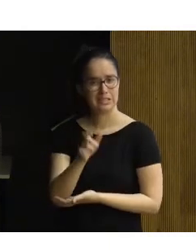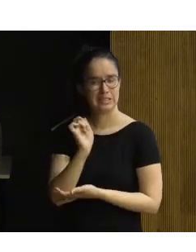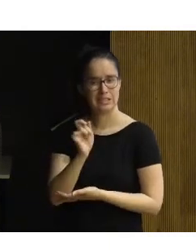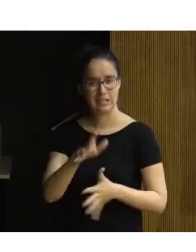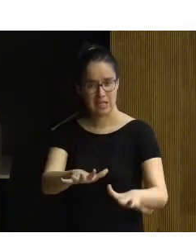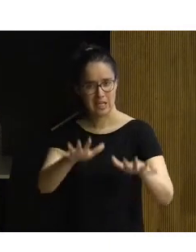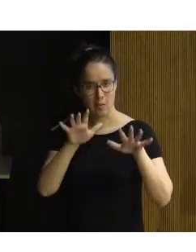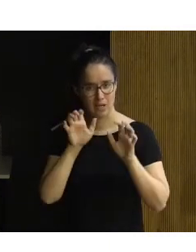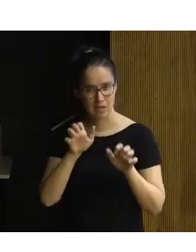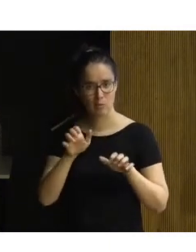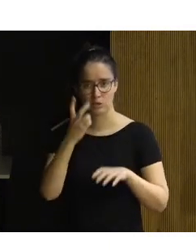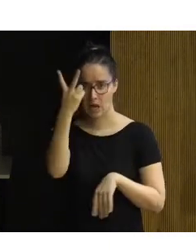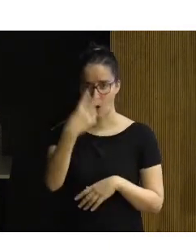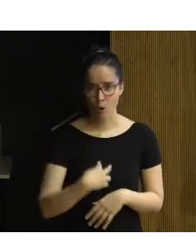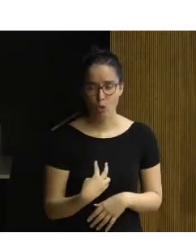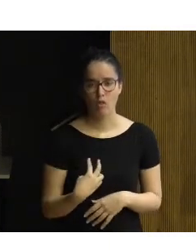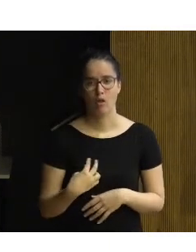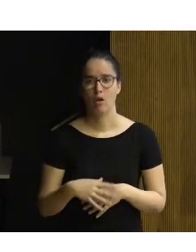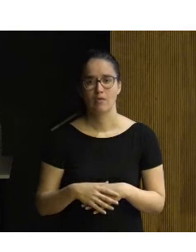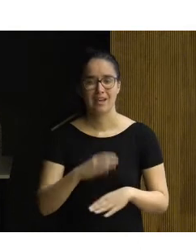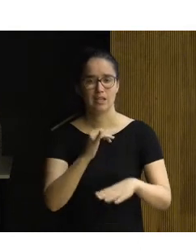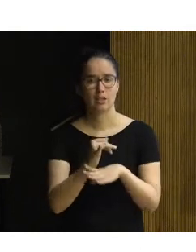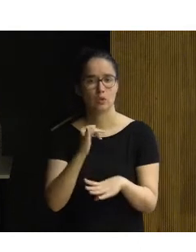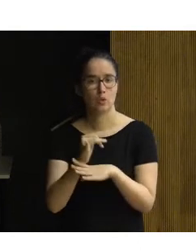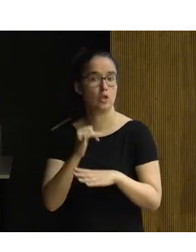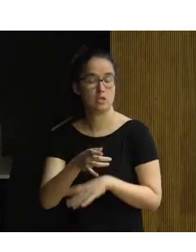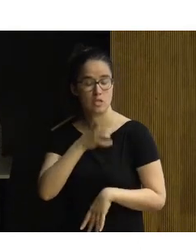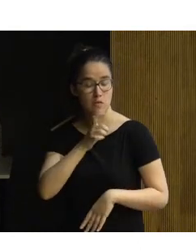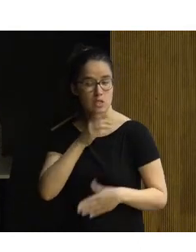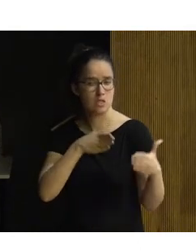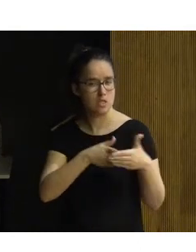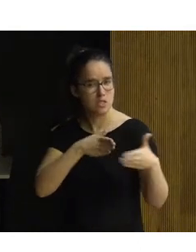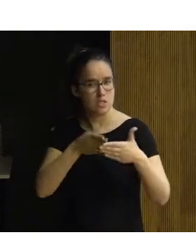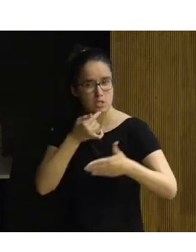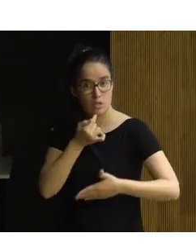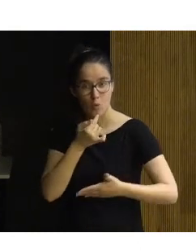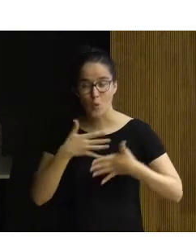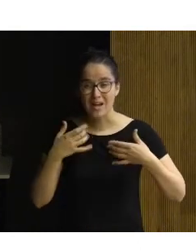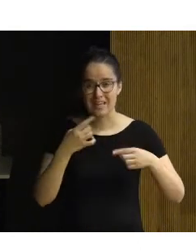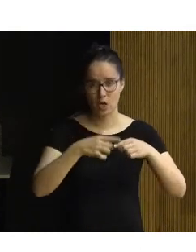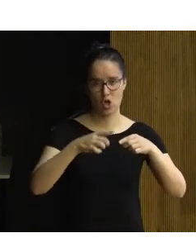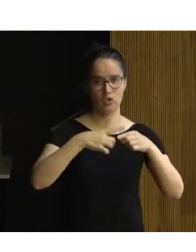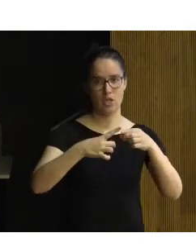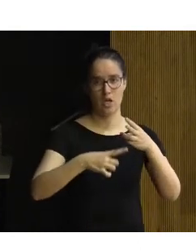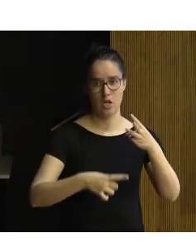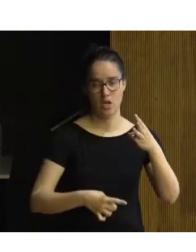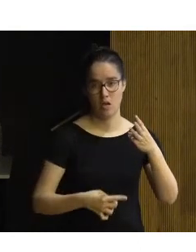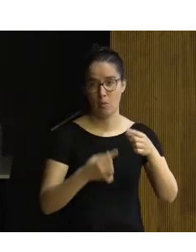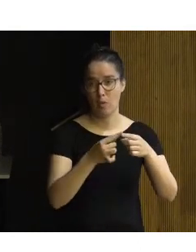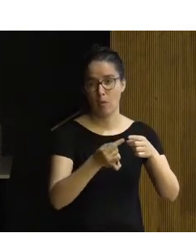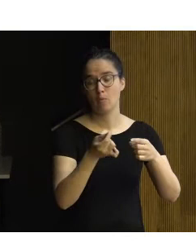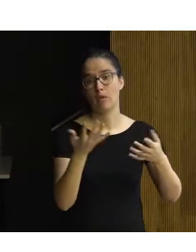aprendemos de la ONCE, de instituciones que tienen estas dificultades, nos señalan cómo cualquier elemento puede ser